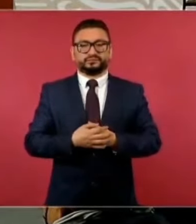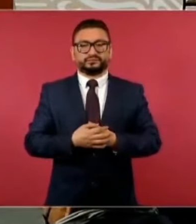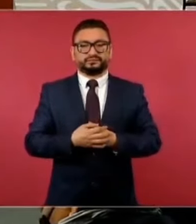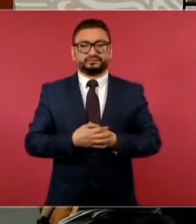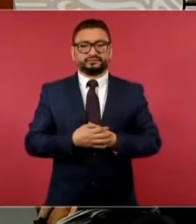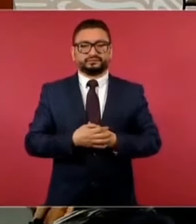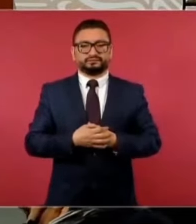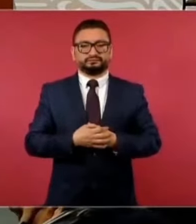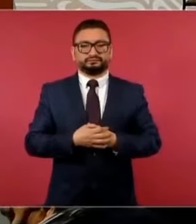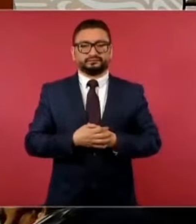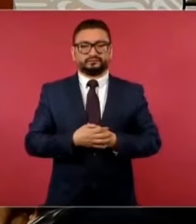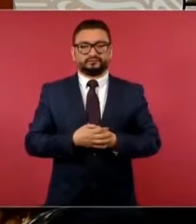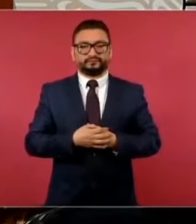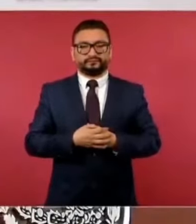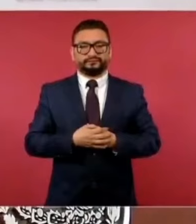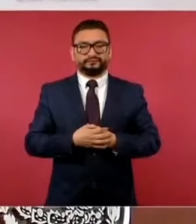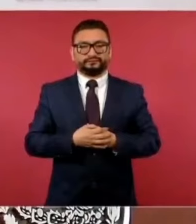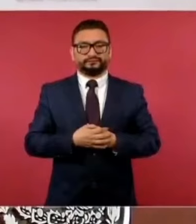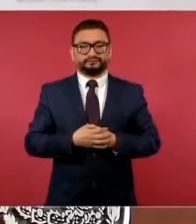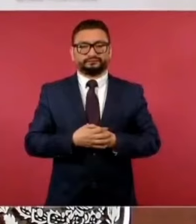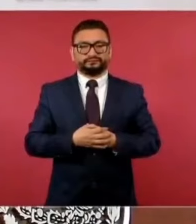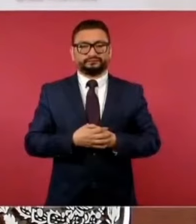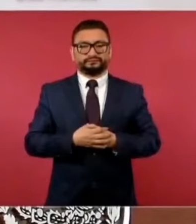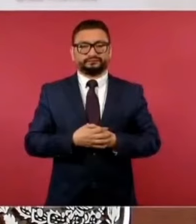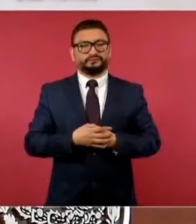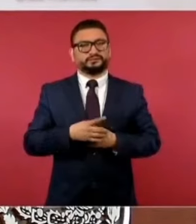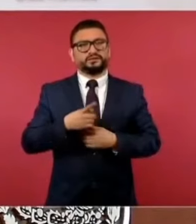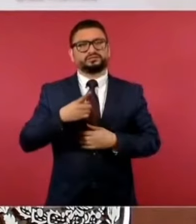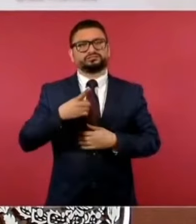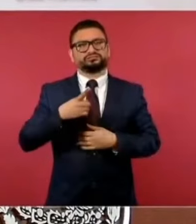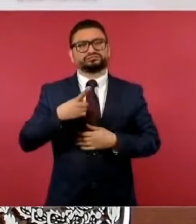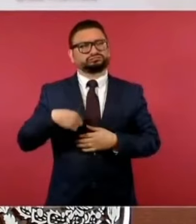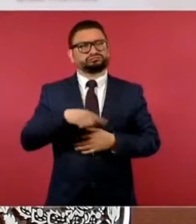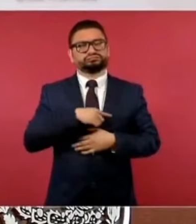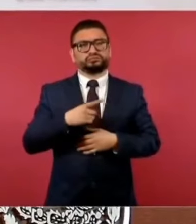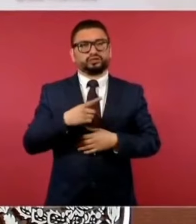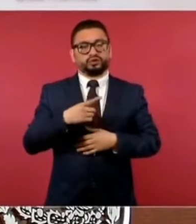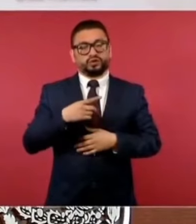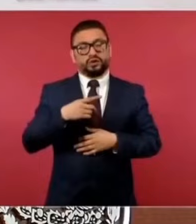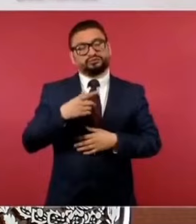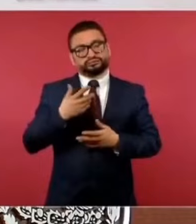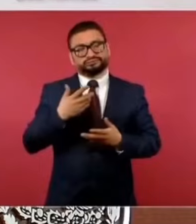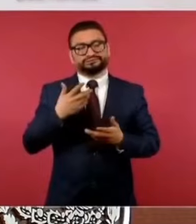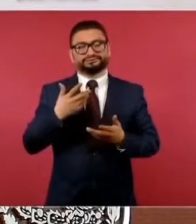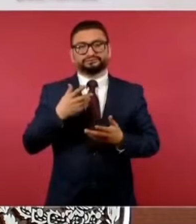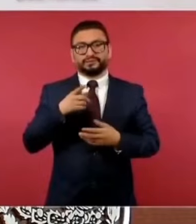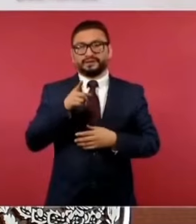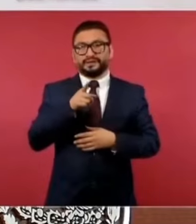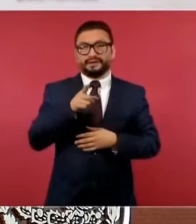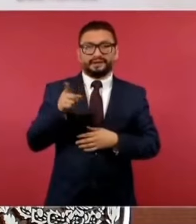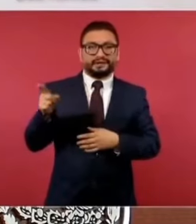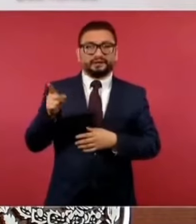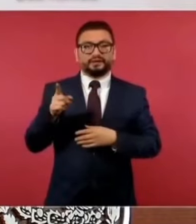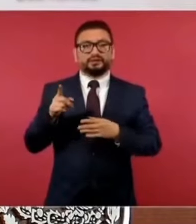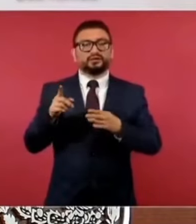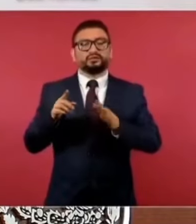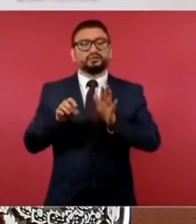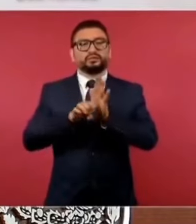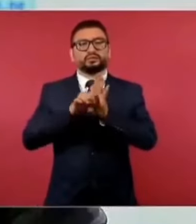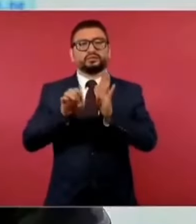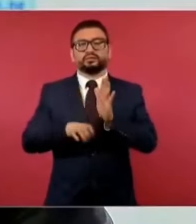no tendrían por qué afectar, digamos,